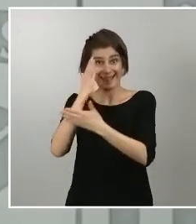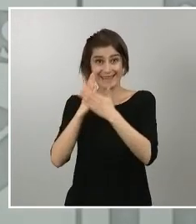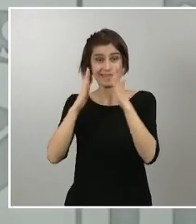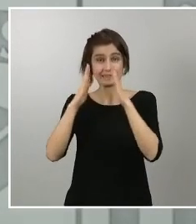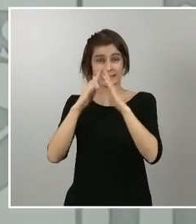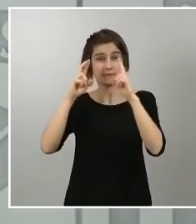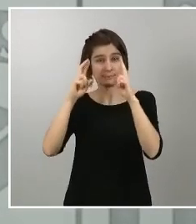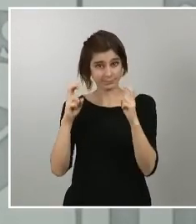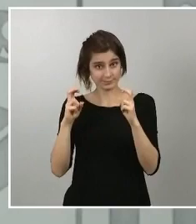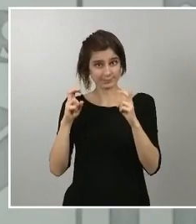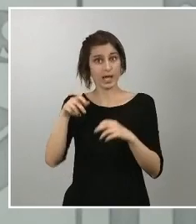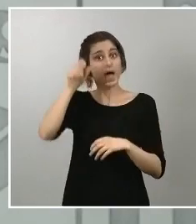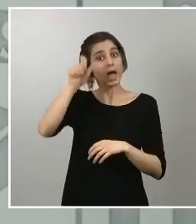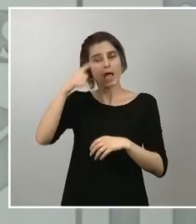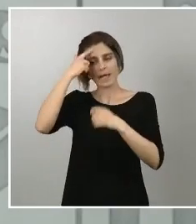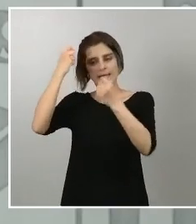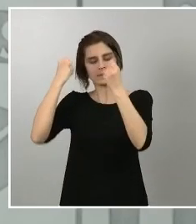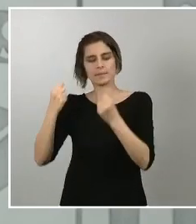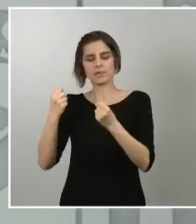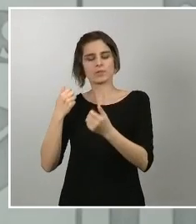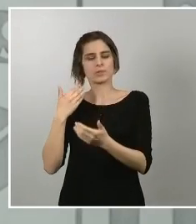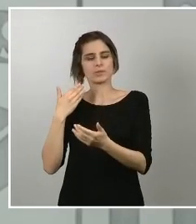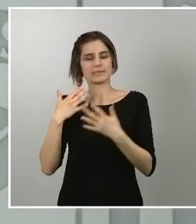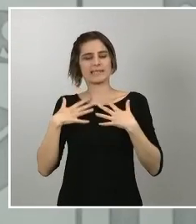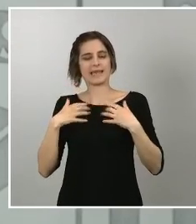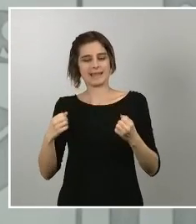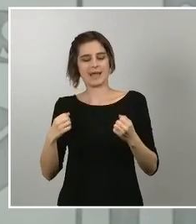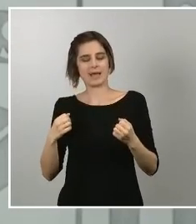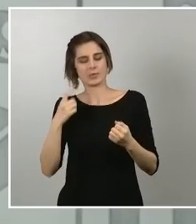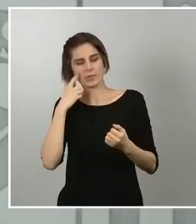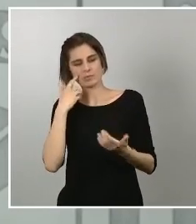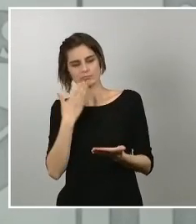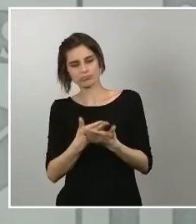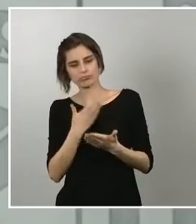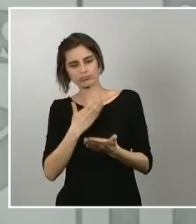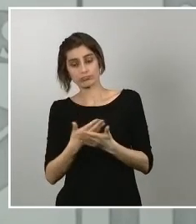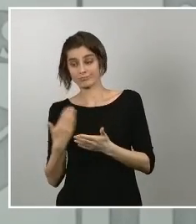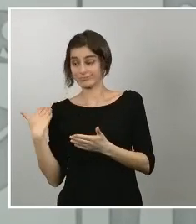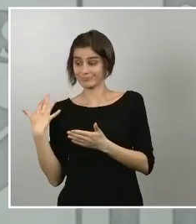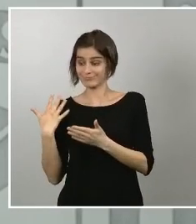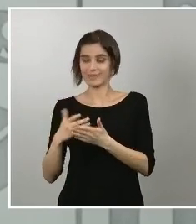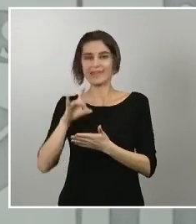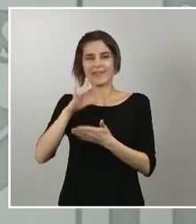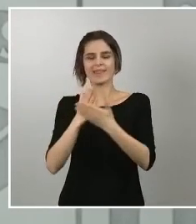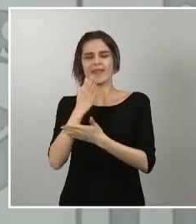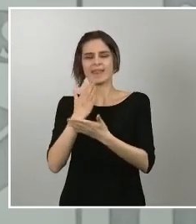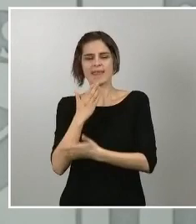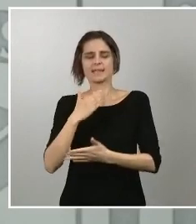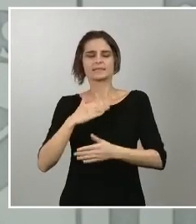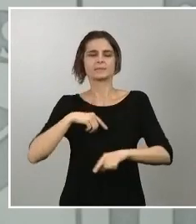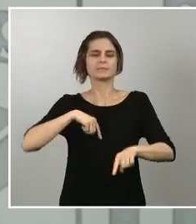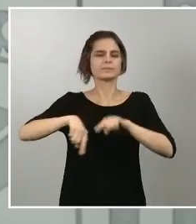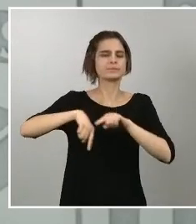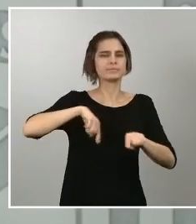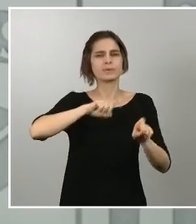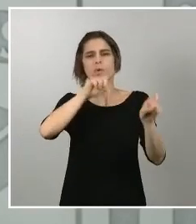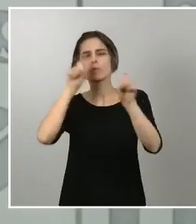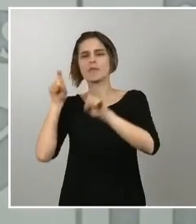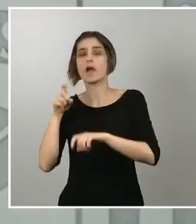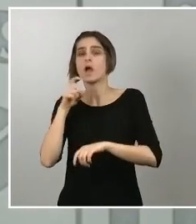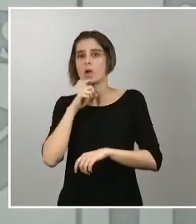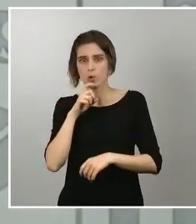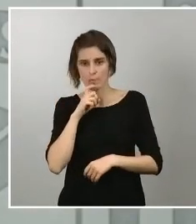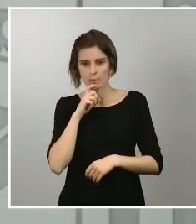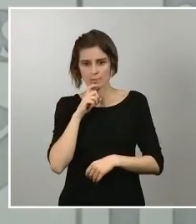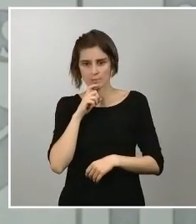cómo se ha comportado la movilidad durante estos 15 días y lo que queremos es tener la movilidad que tuvimos el fin de semana pasado